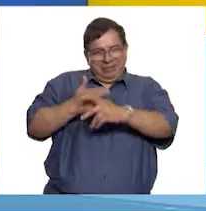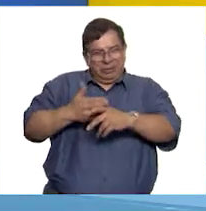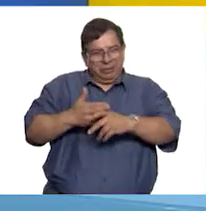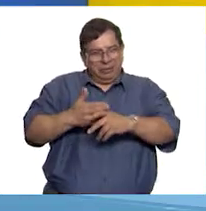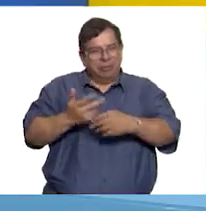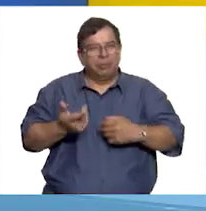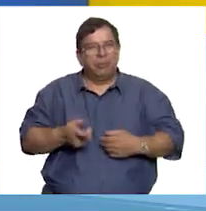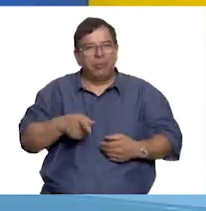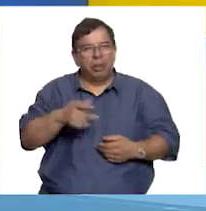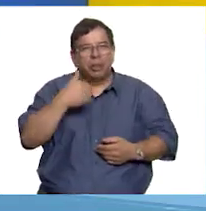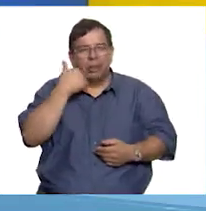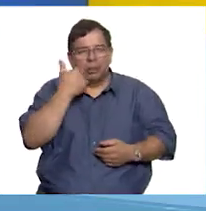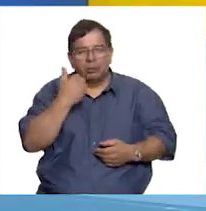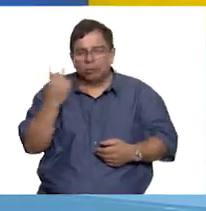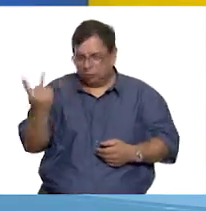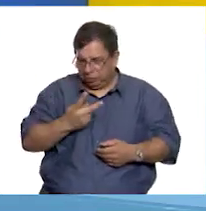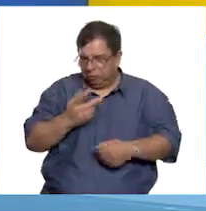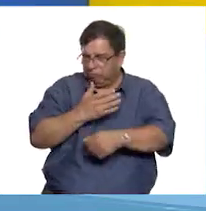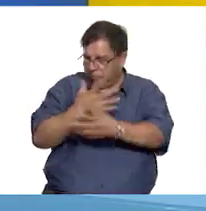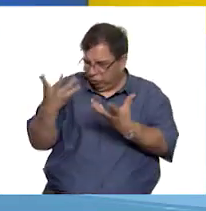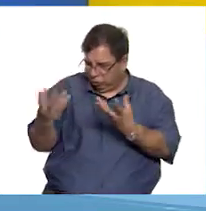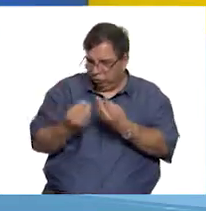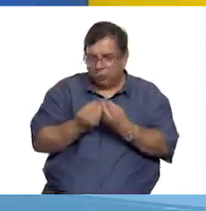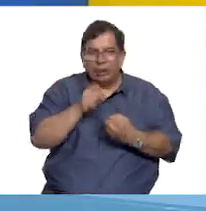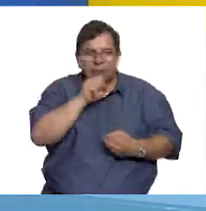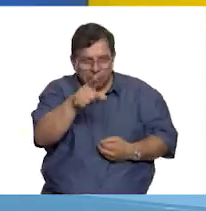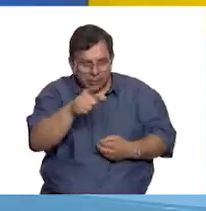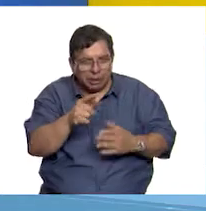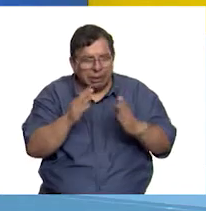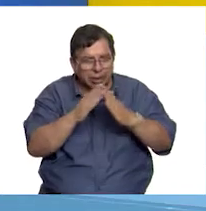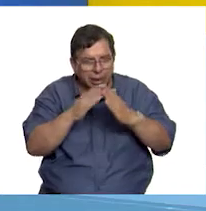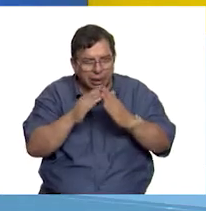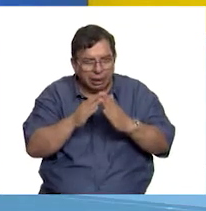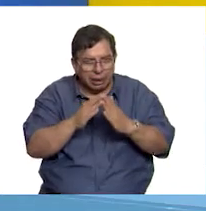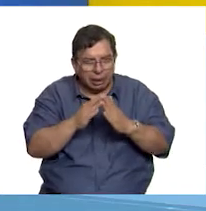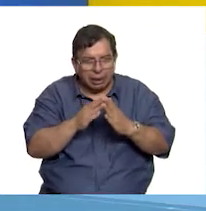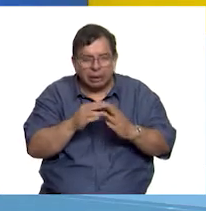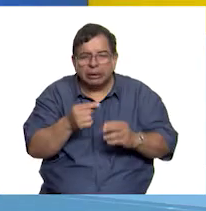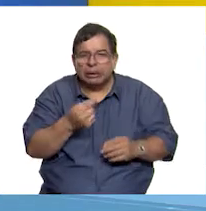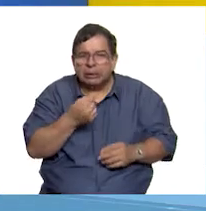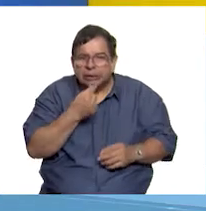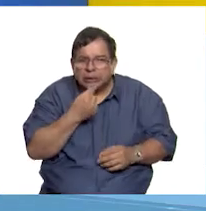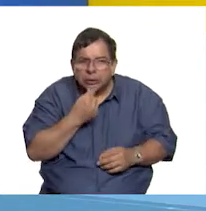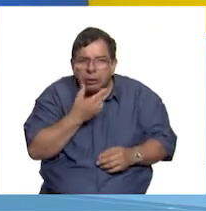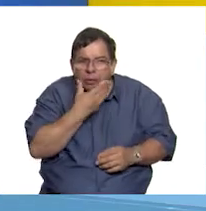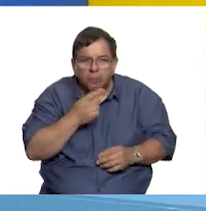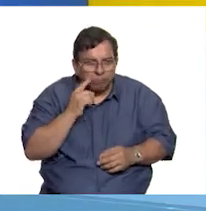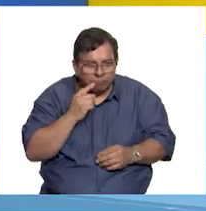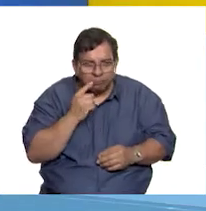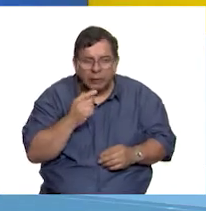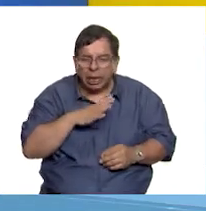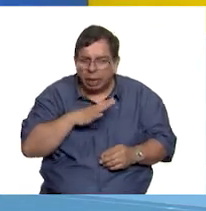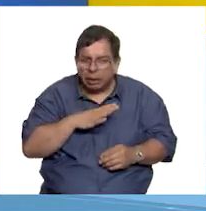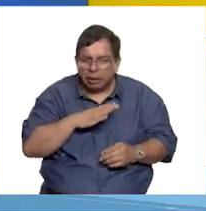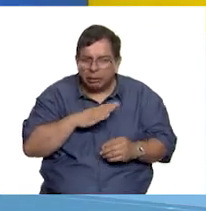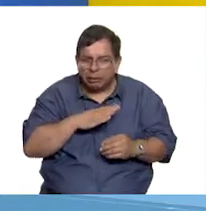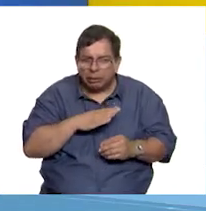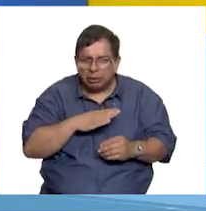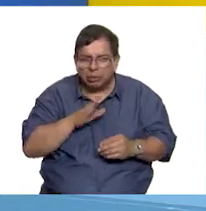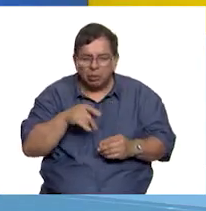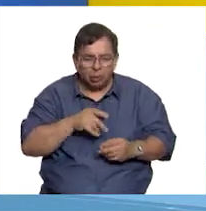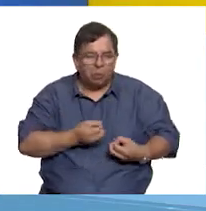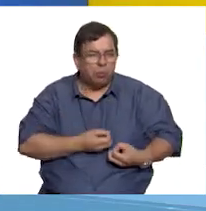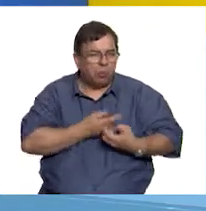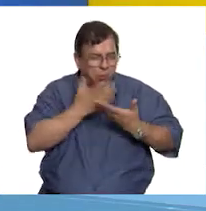quisiera que me acompañasen y también en casa les invito a las niñas y niños que nos ven que busquen algún